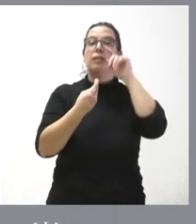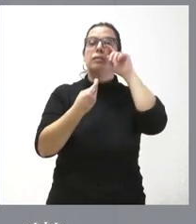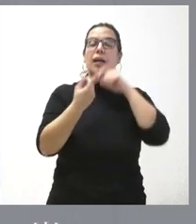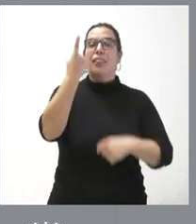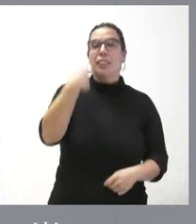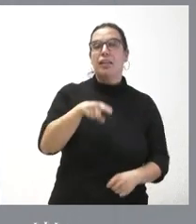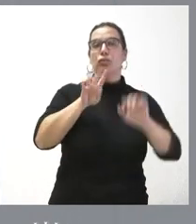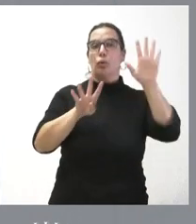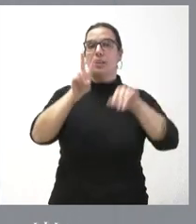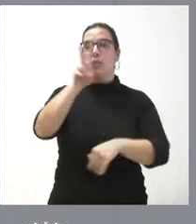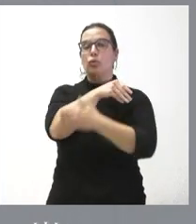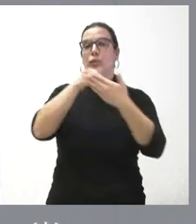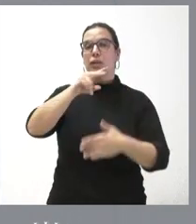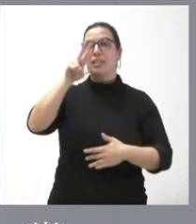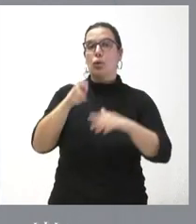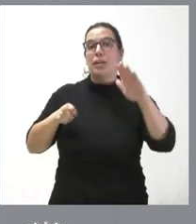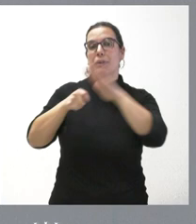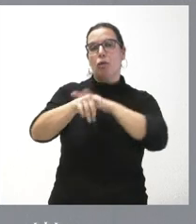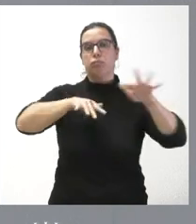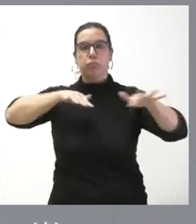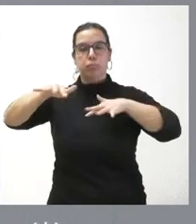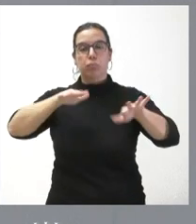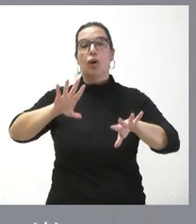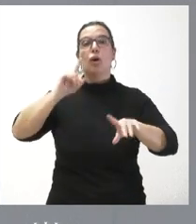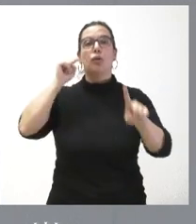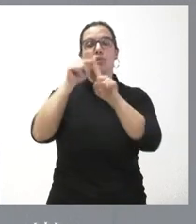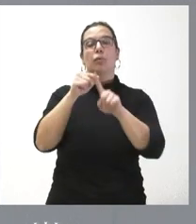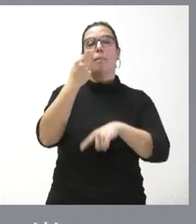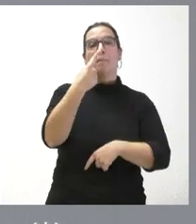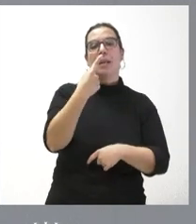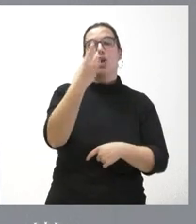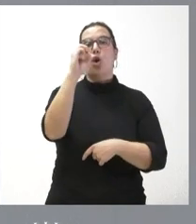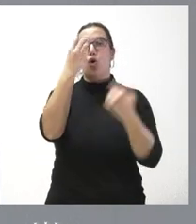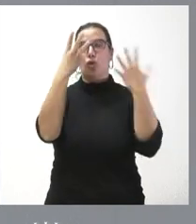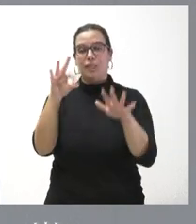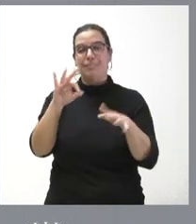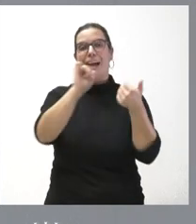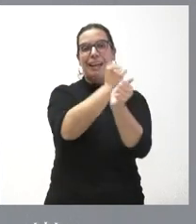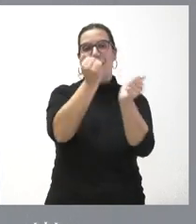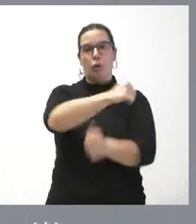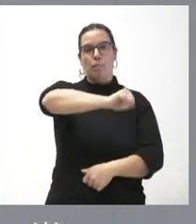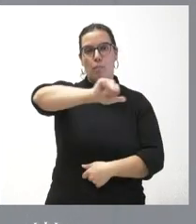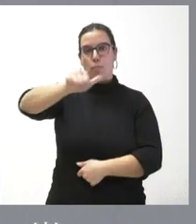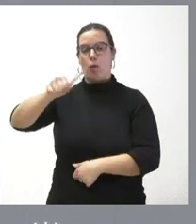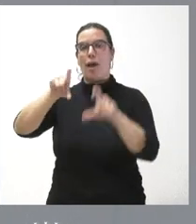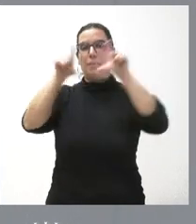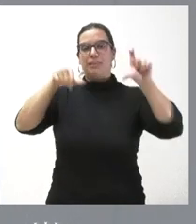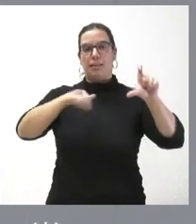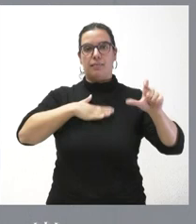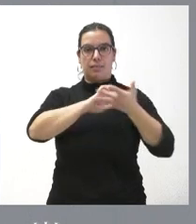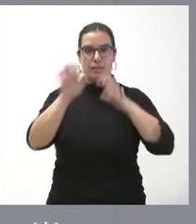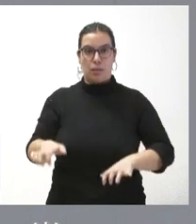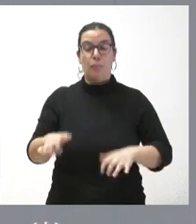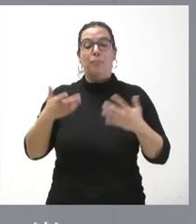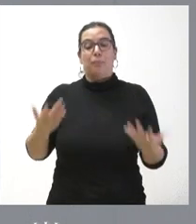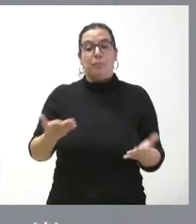192 millones de euros de inversión para 1.080 operaciones de crédito en empresas de nuestra comunidad autónoma. Este